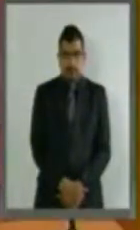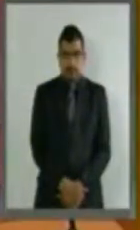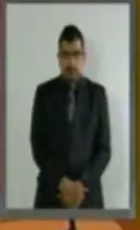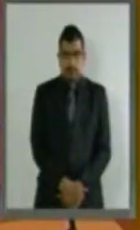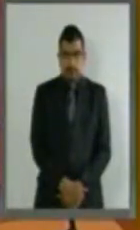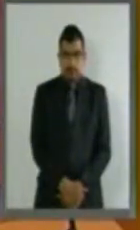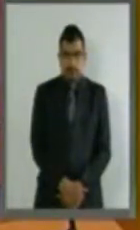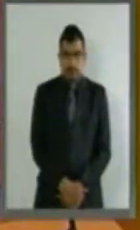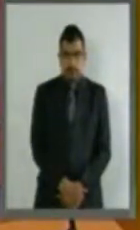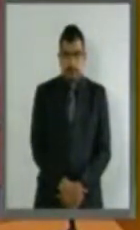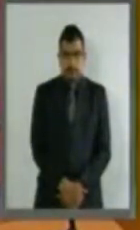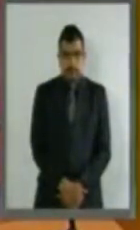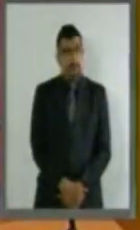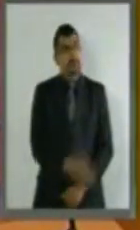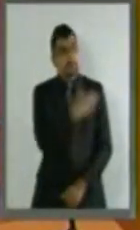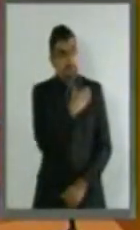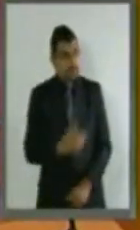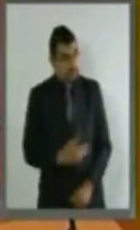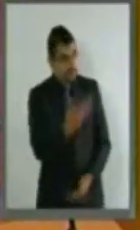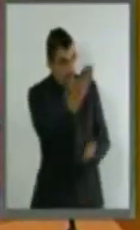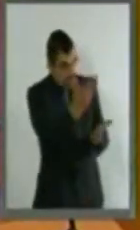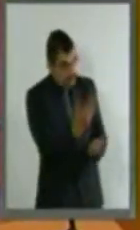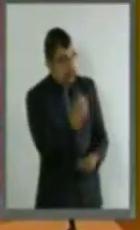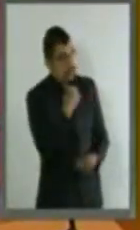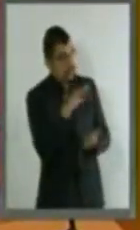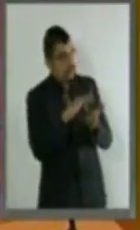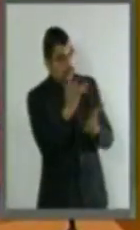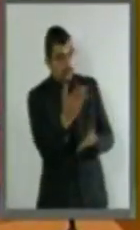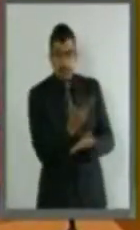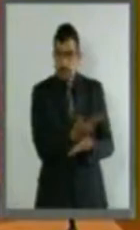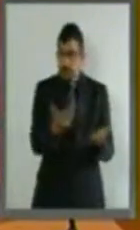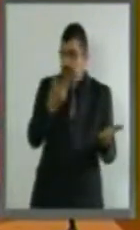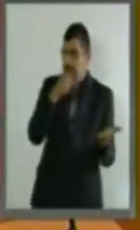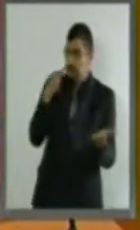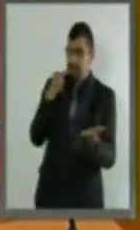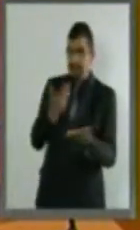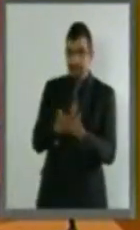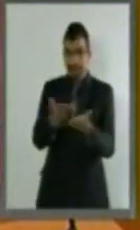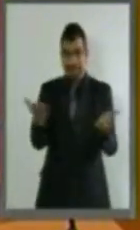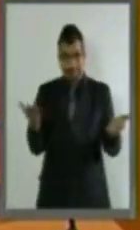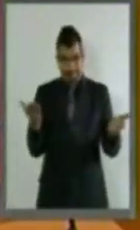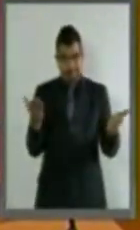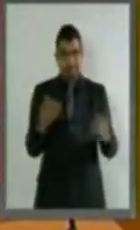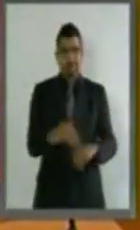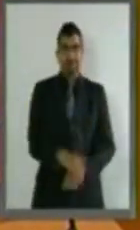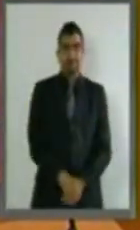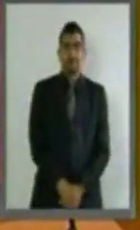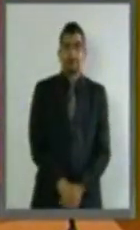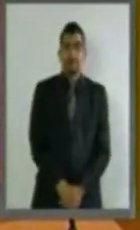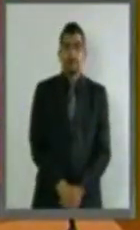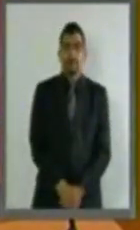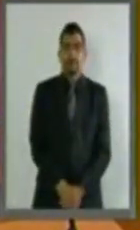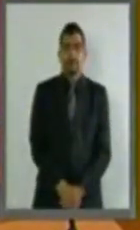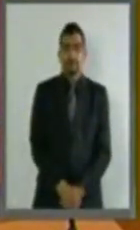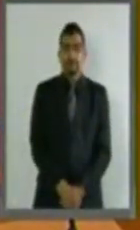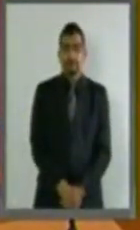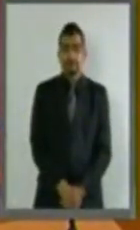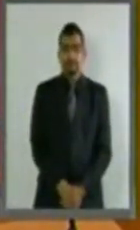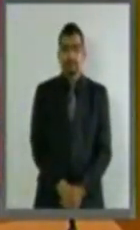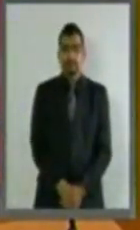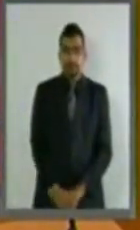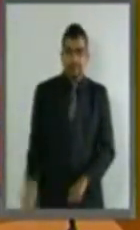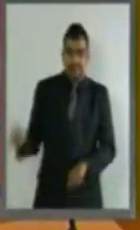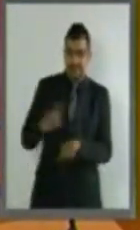Con su permiso, señora Presidenta, compañeras y compañeros legisladores. El 28